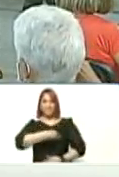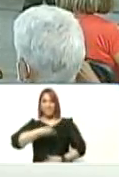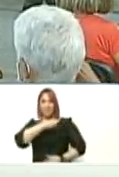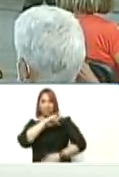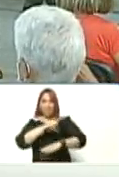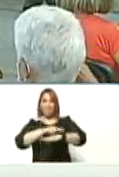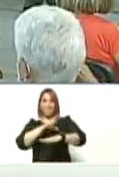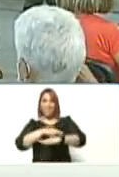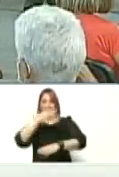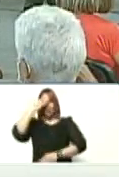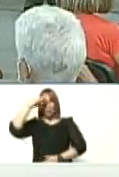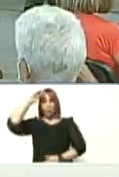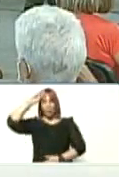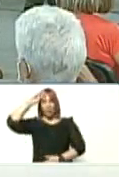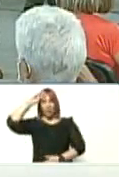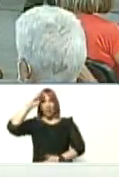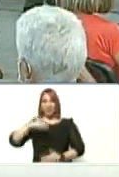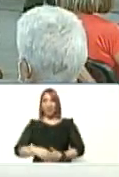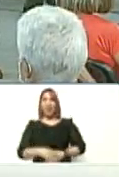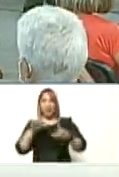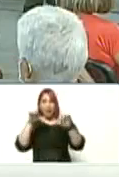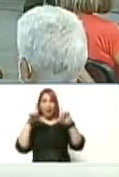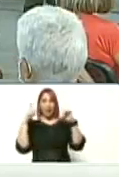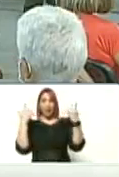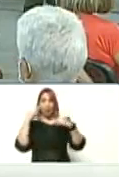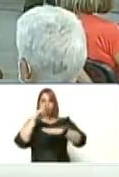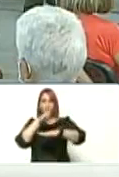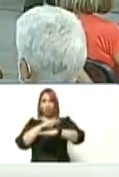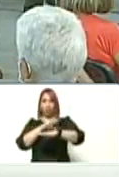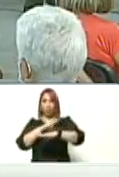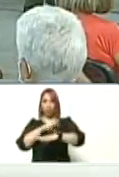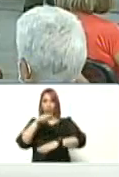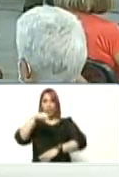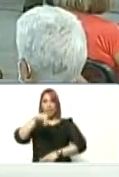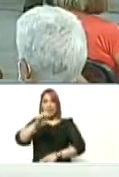en la guaira nelson pulido el doctor nelson pulido